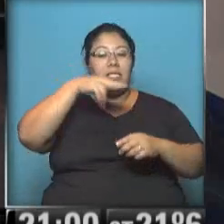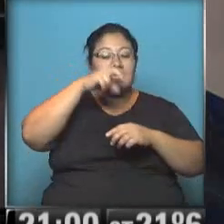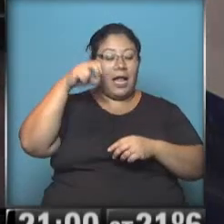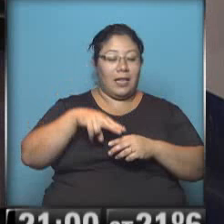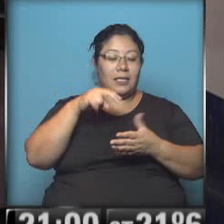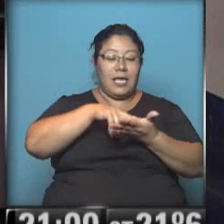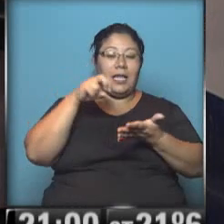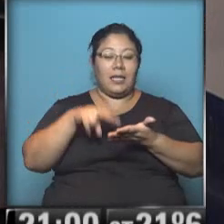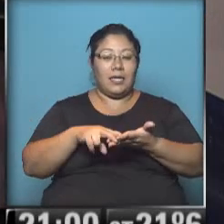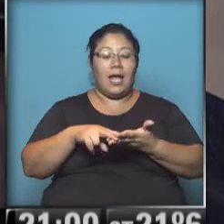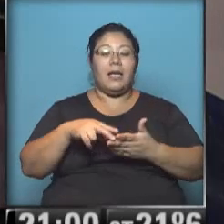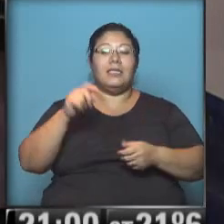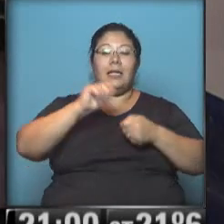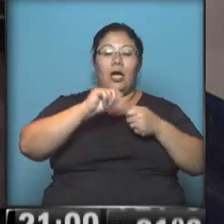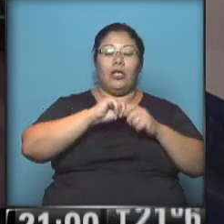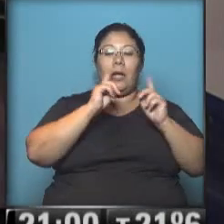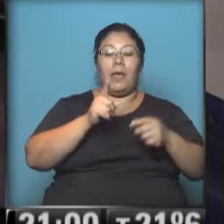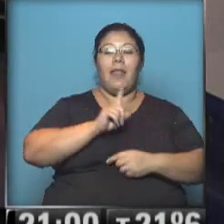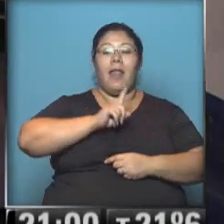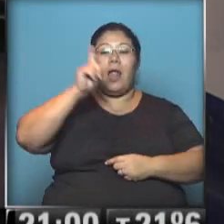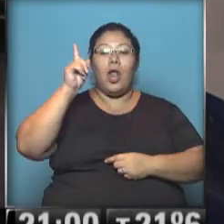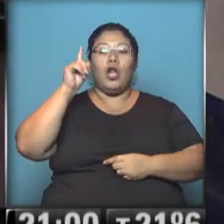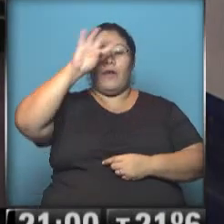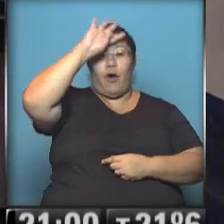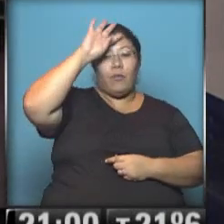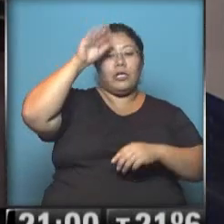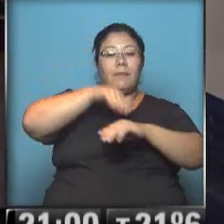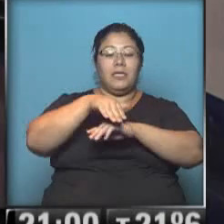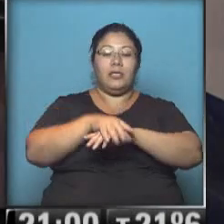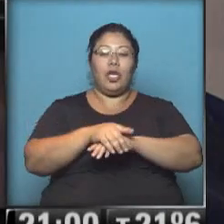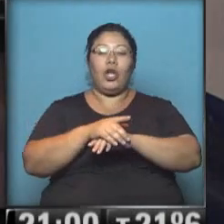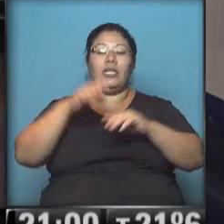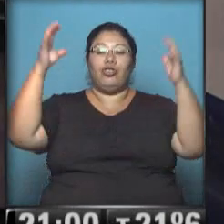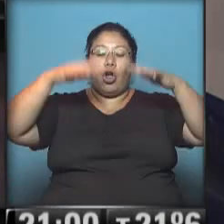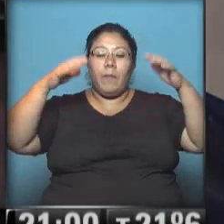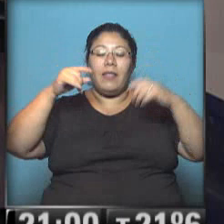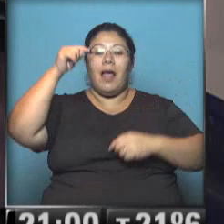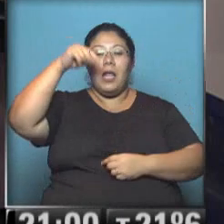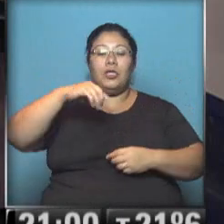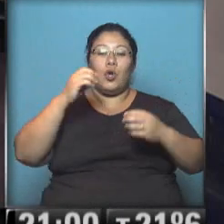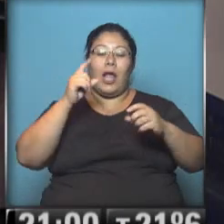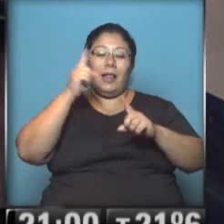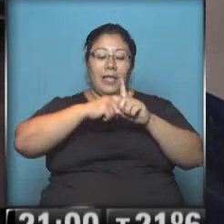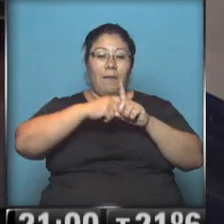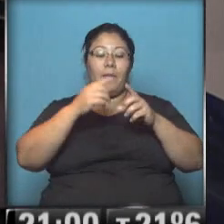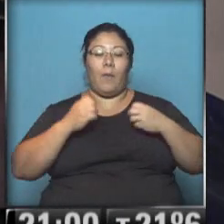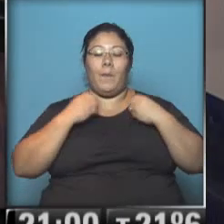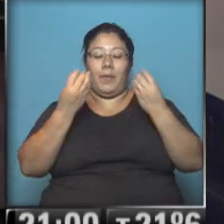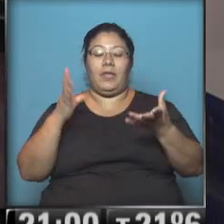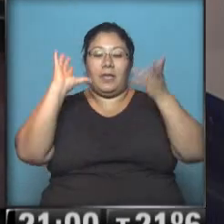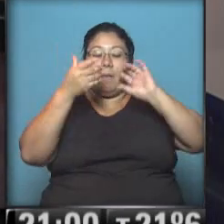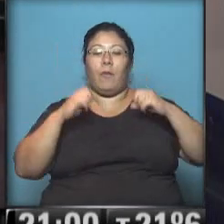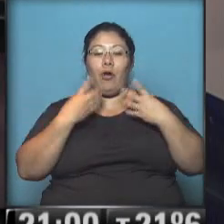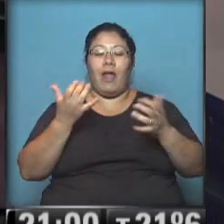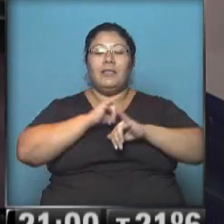litoral, también continuará el tiempo inestable, especialmente en el norte. Formó seis misiones con tormentas, pero desde el sur mejora el tiempo. Como siempre, la información la rienda del Servicio